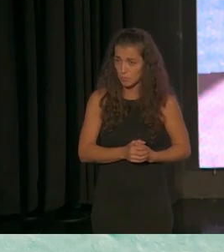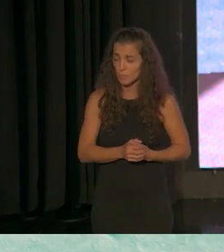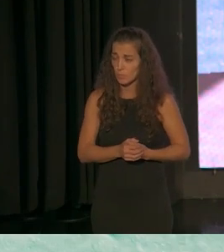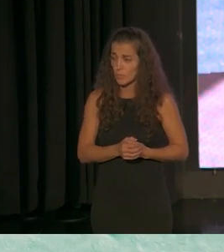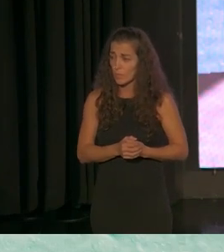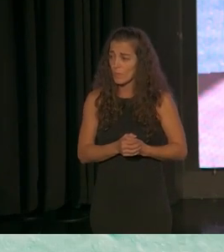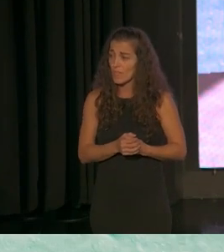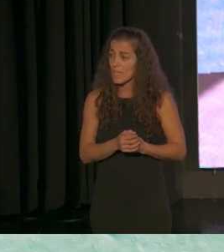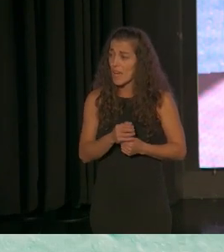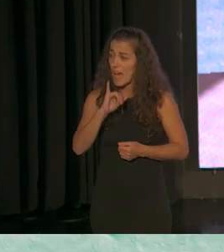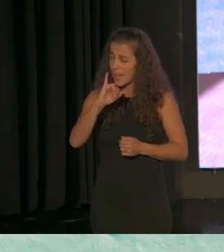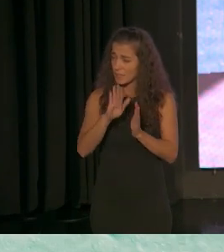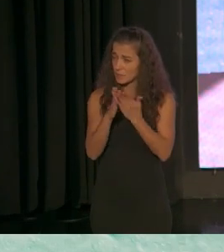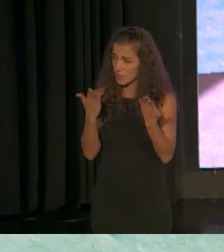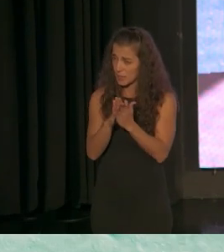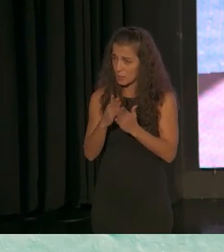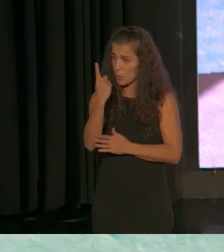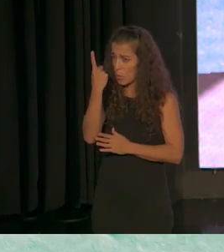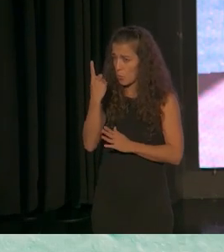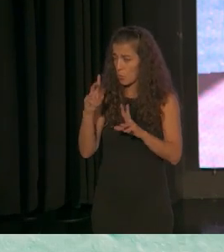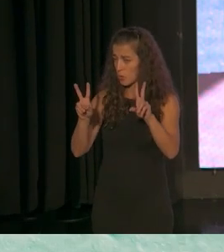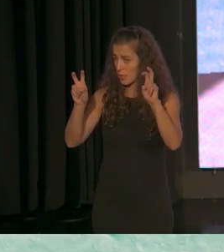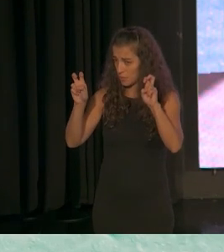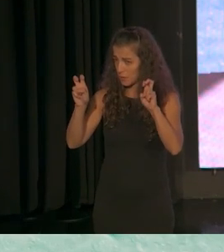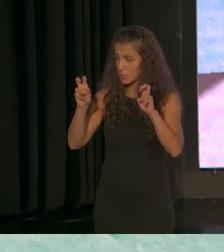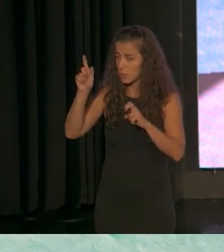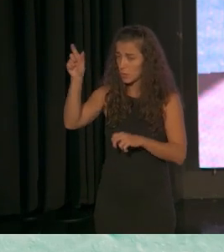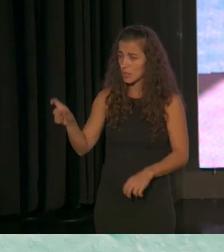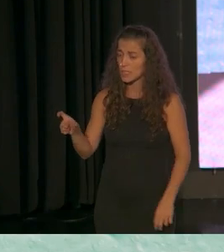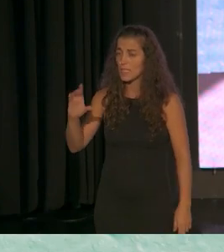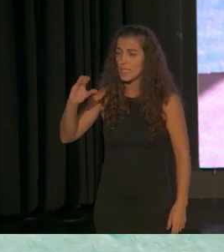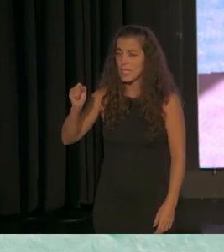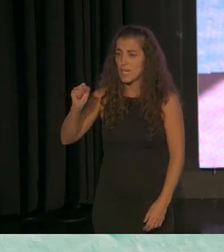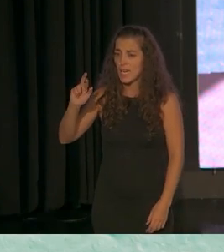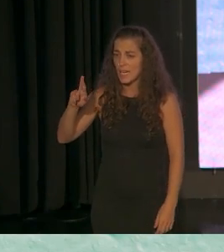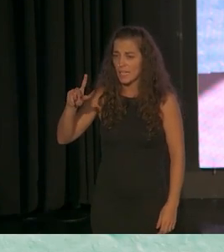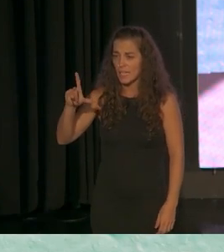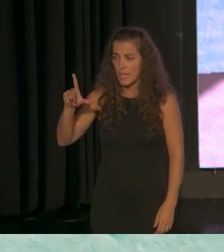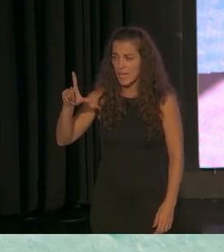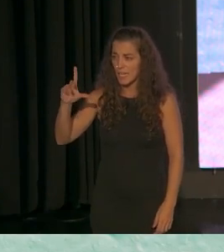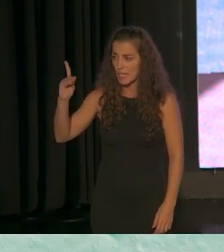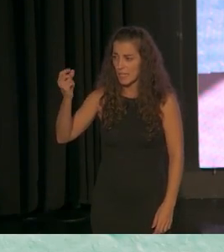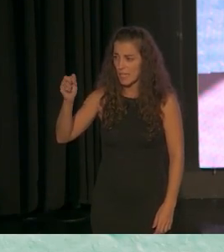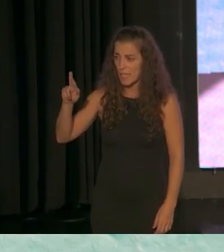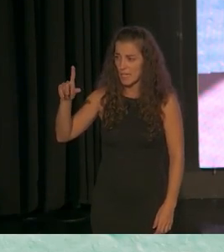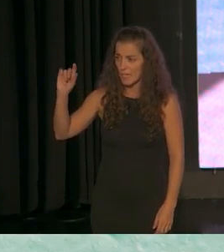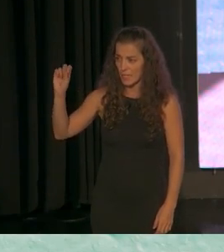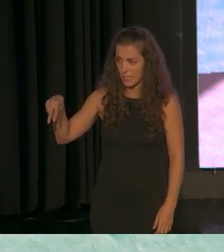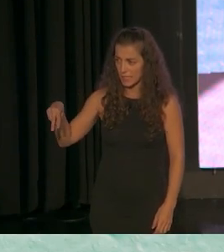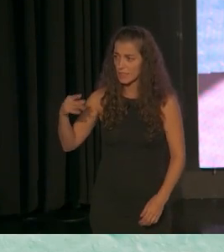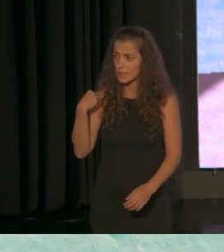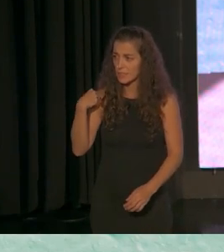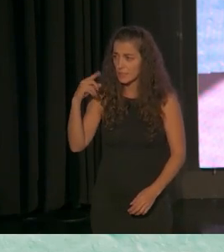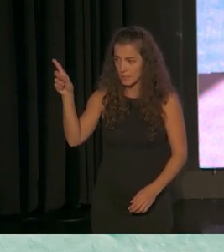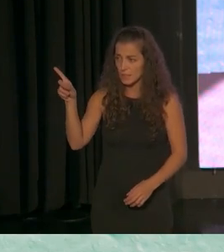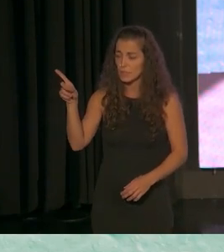hay en el libro uno de los capítulos que está escrito por Carl Dard y Joanna Mas que está hoy y está que estoy aquí